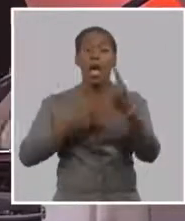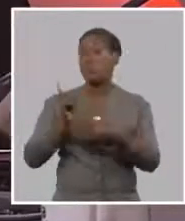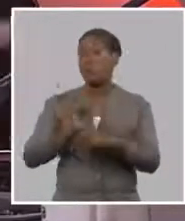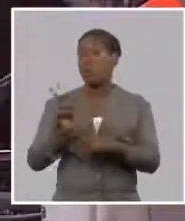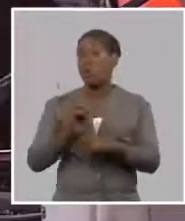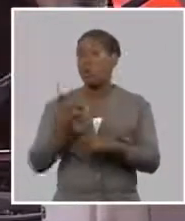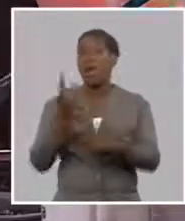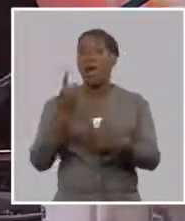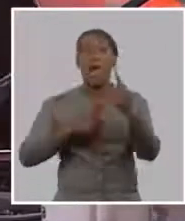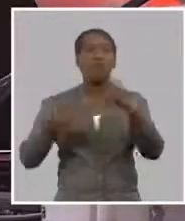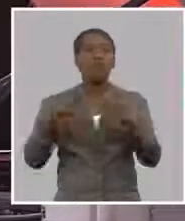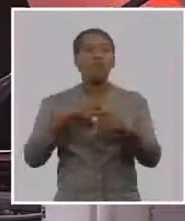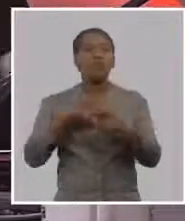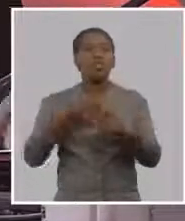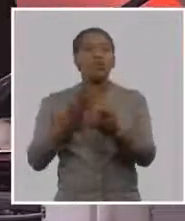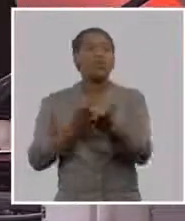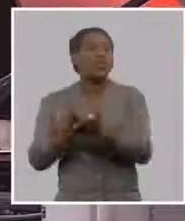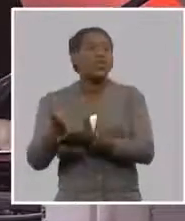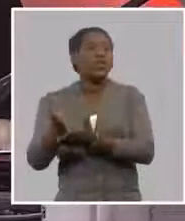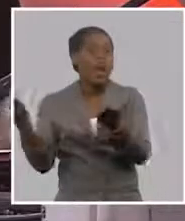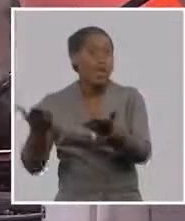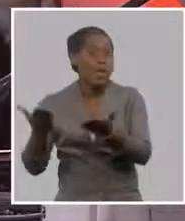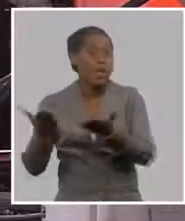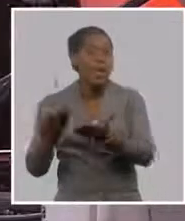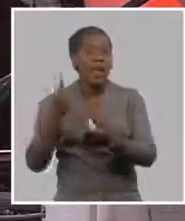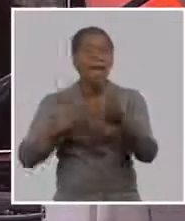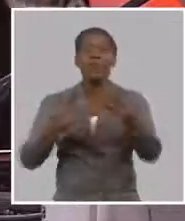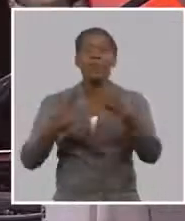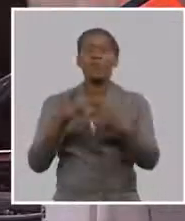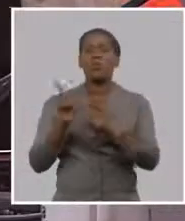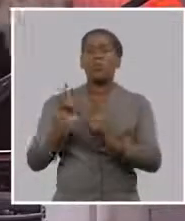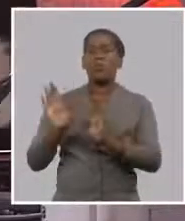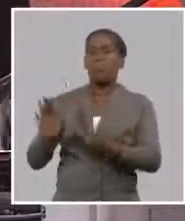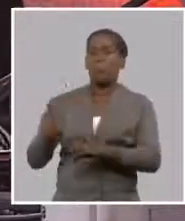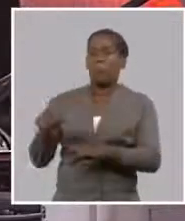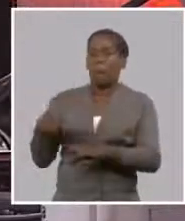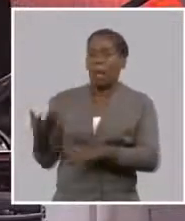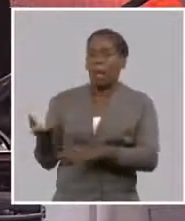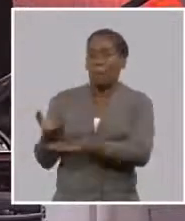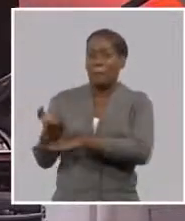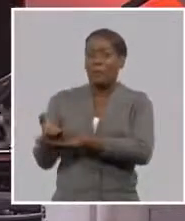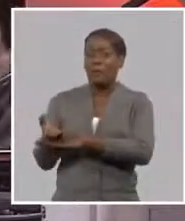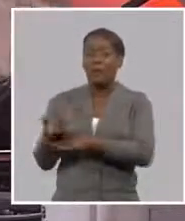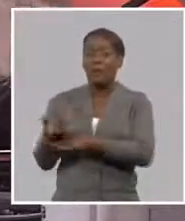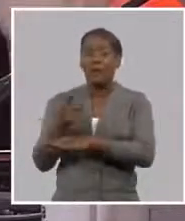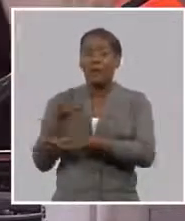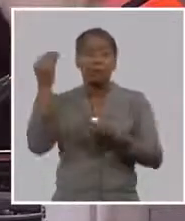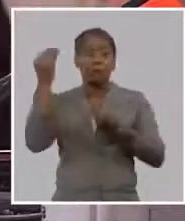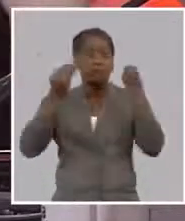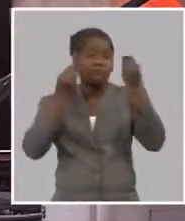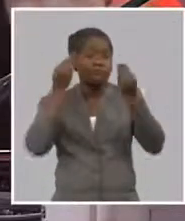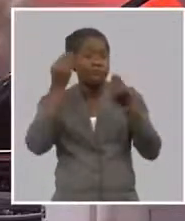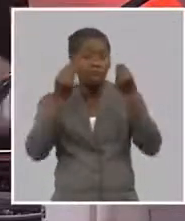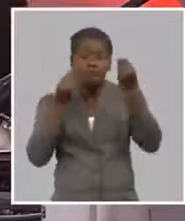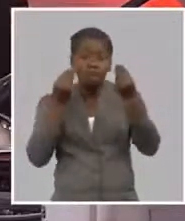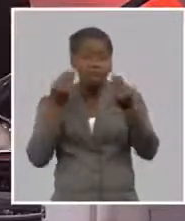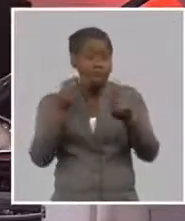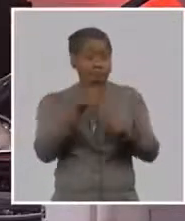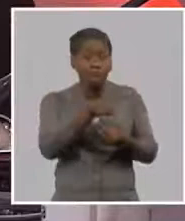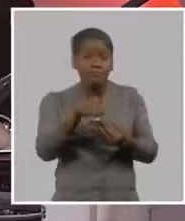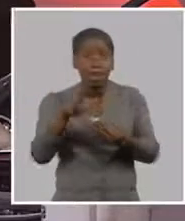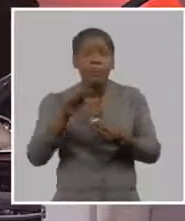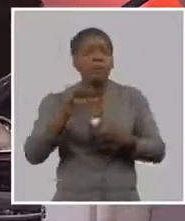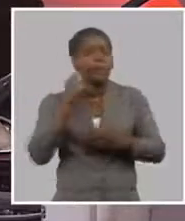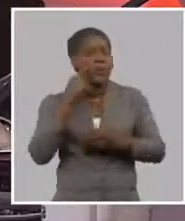estimular esa producción tienen que crecer los créditos tienen que asegurarse mejor las producciones y por ahí están los caminos también que se van